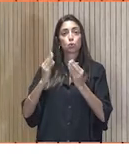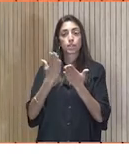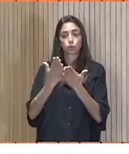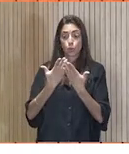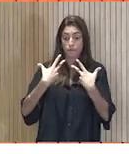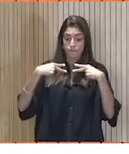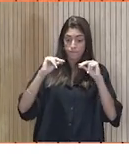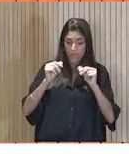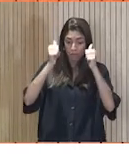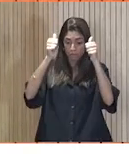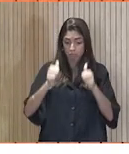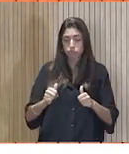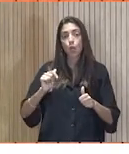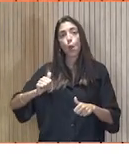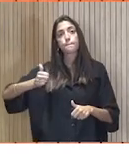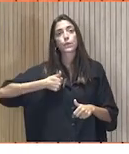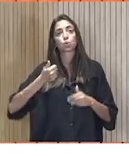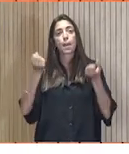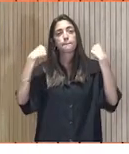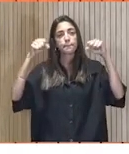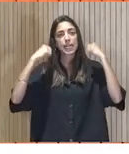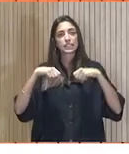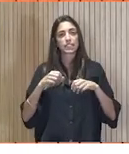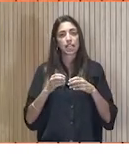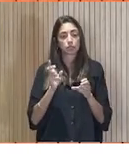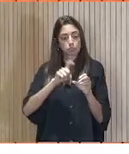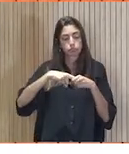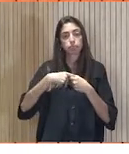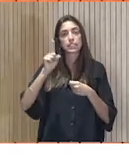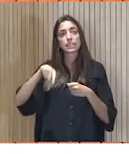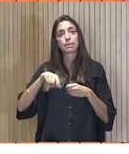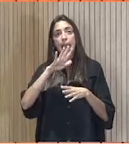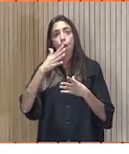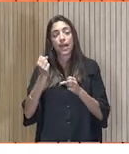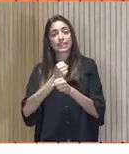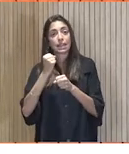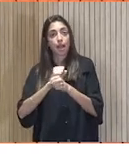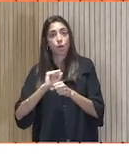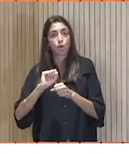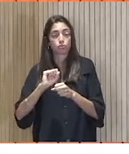tuvo la oportunidad de hacer sus primeras prácticas, encontrar un trabajo y ahora trabaja en Banco Santander.